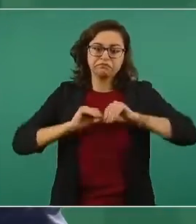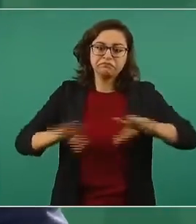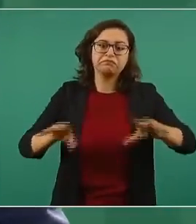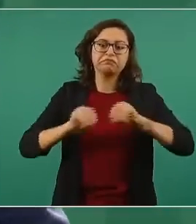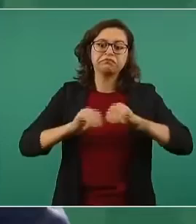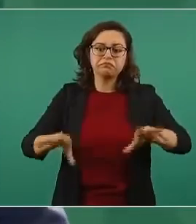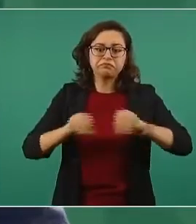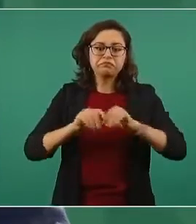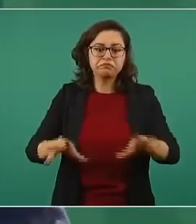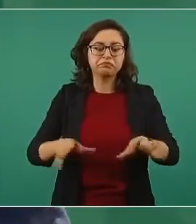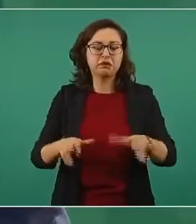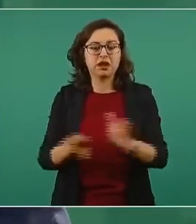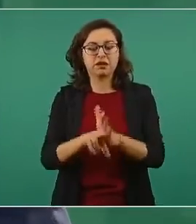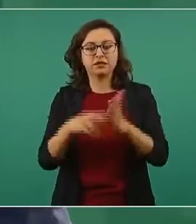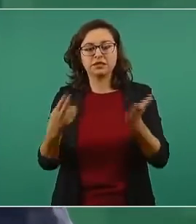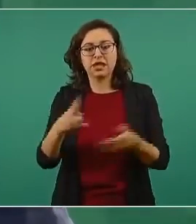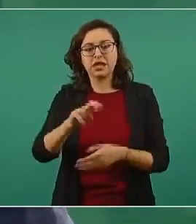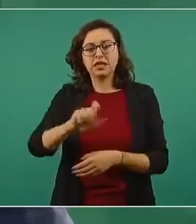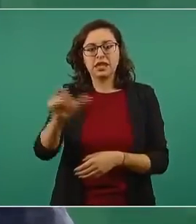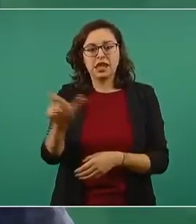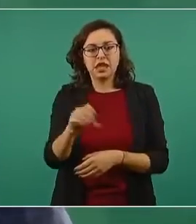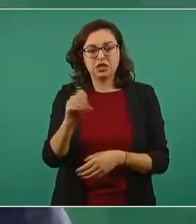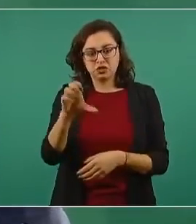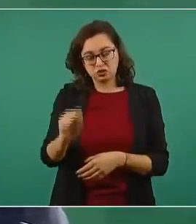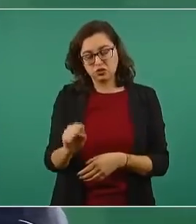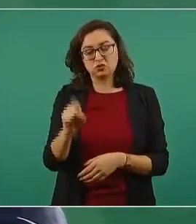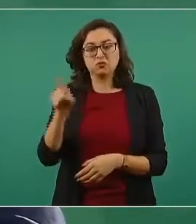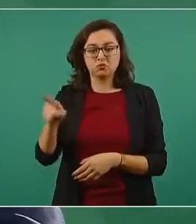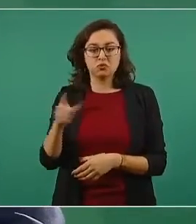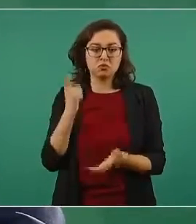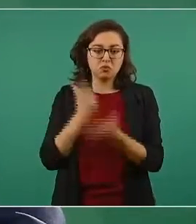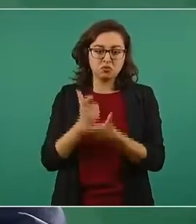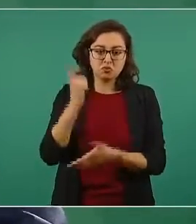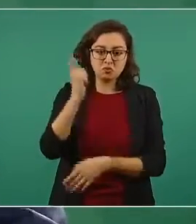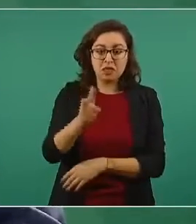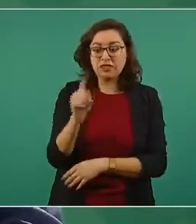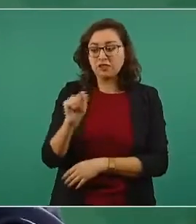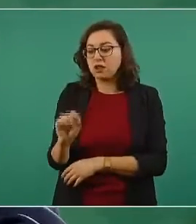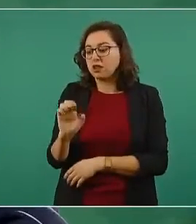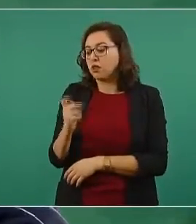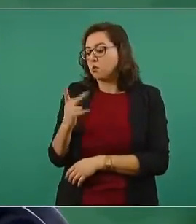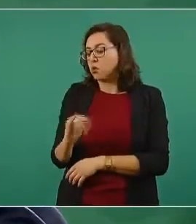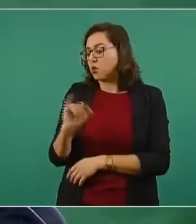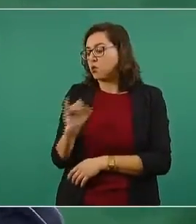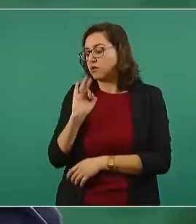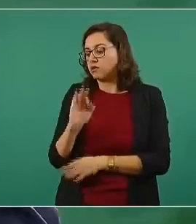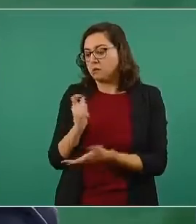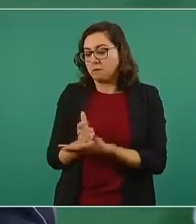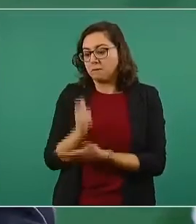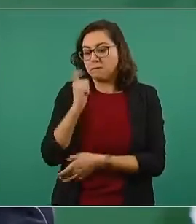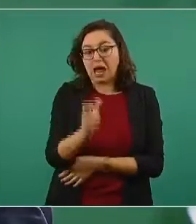revista Nexos, dos millones del tribunal electoral.